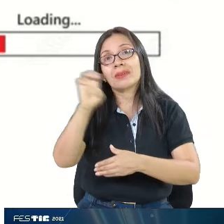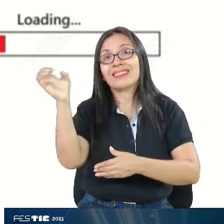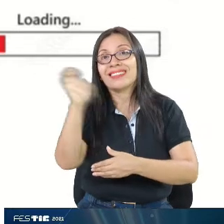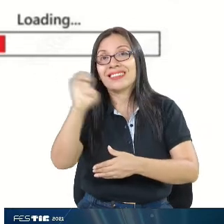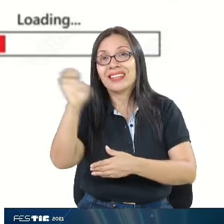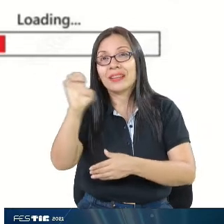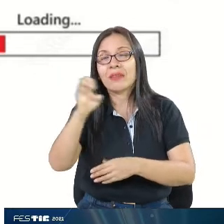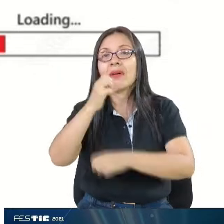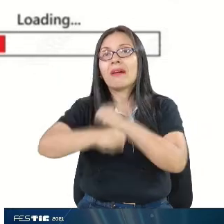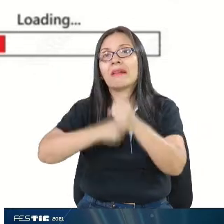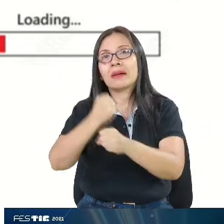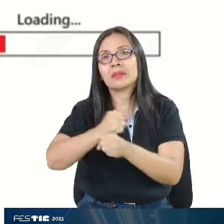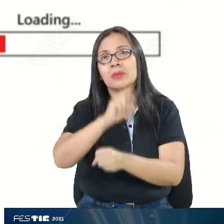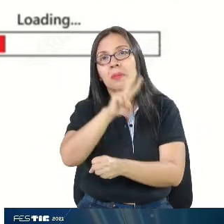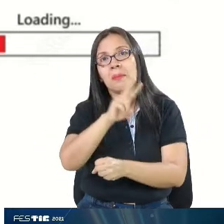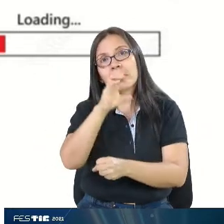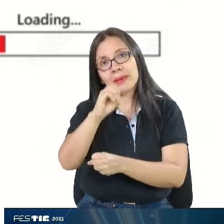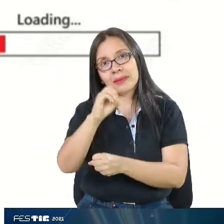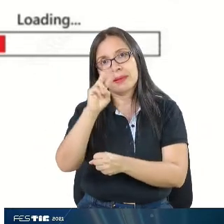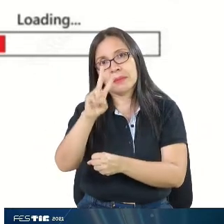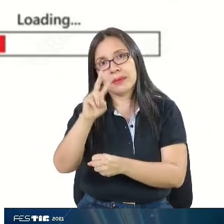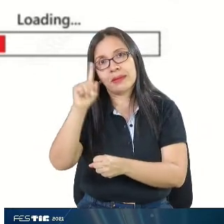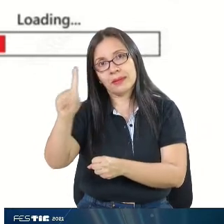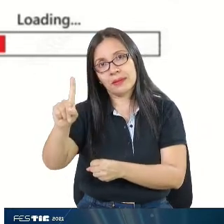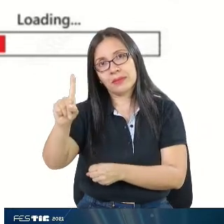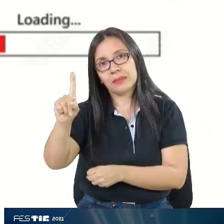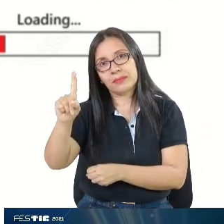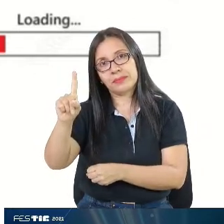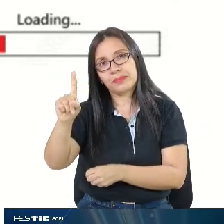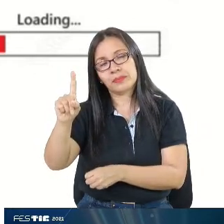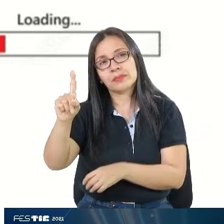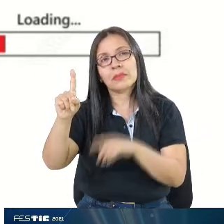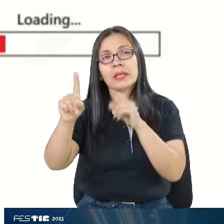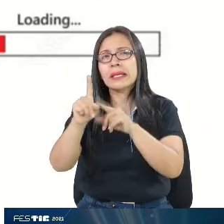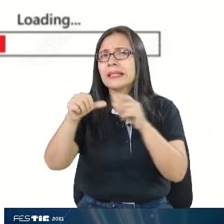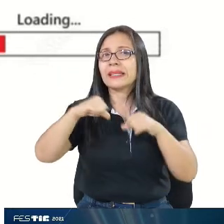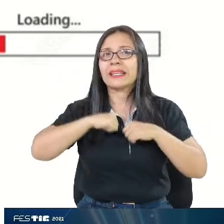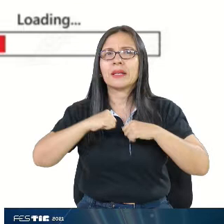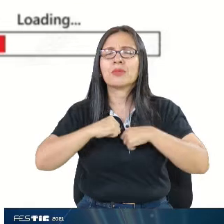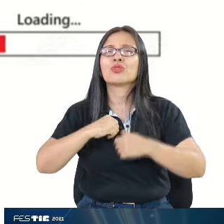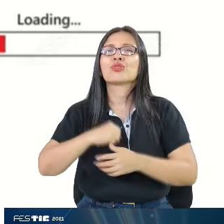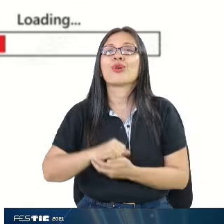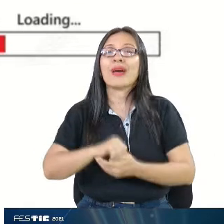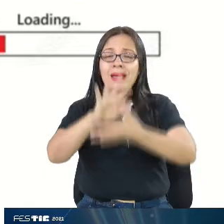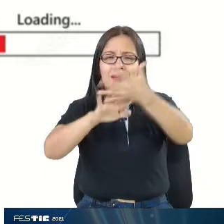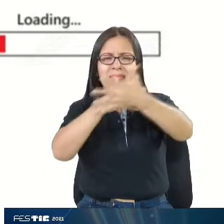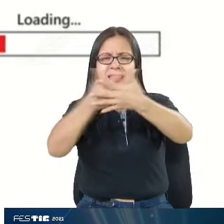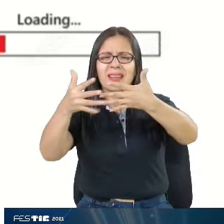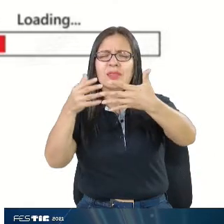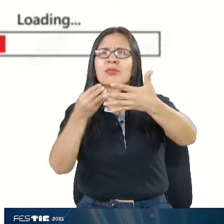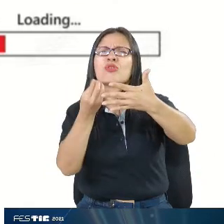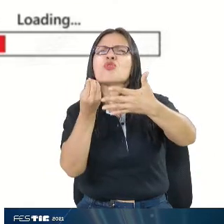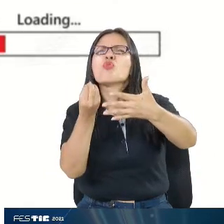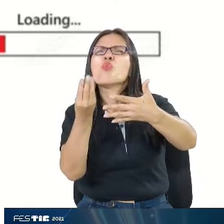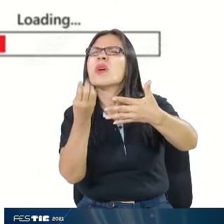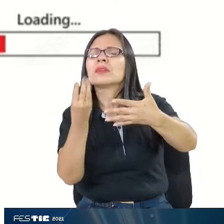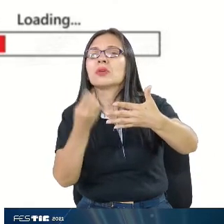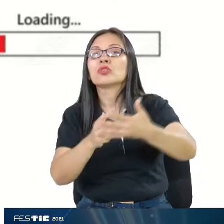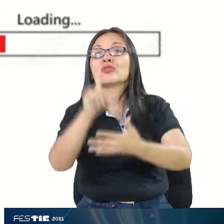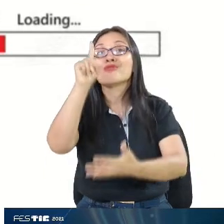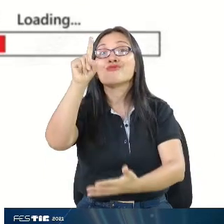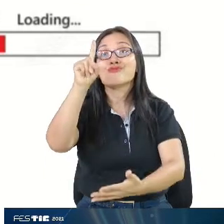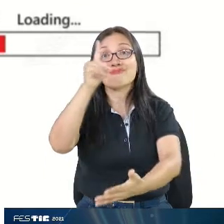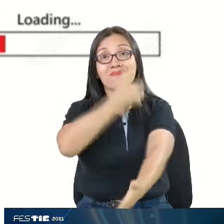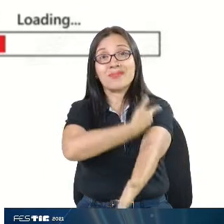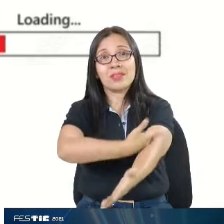Y tenemos cerca de un millón de datos. Las estaciones de calidad del aire tenemos